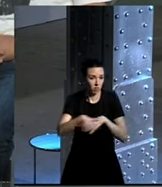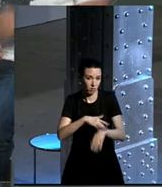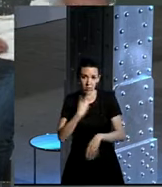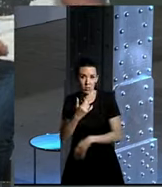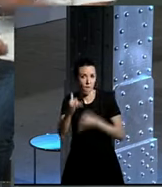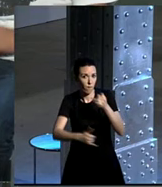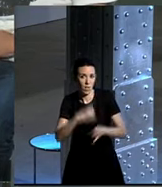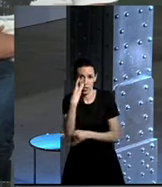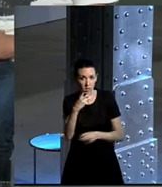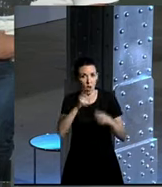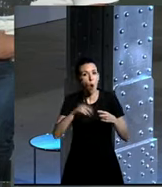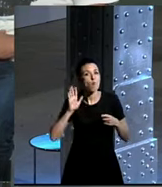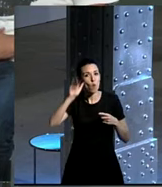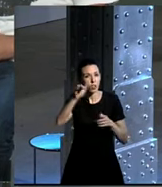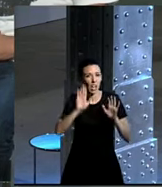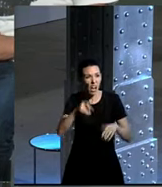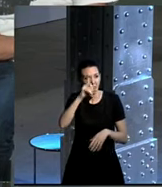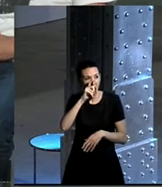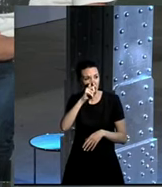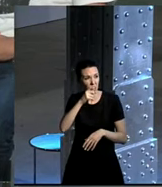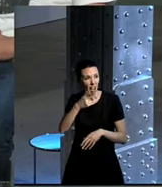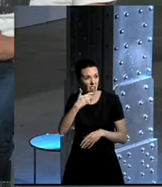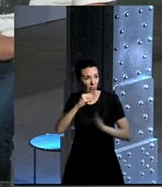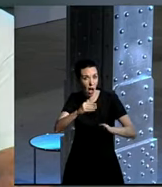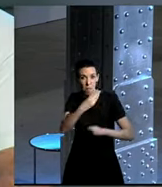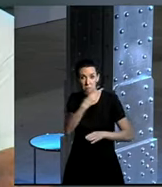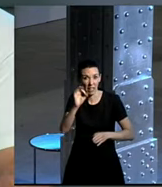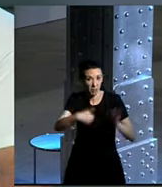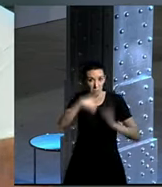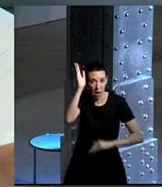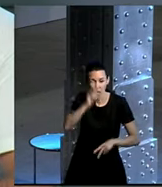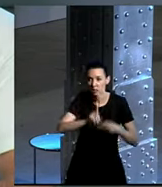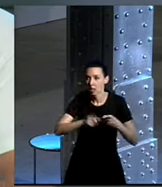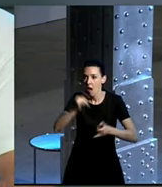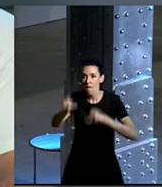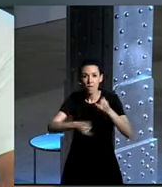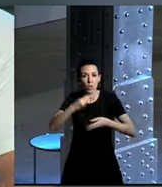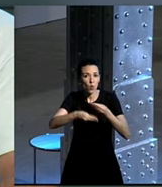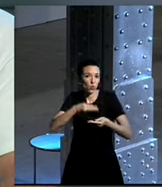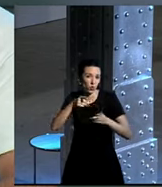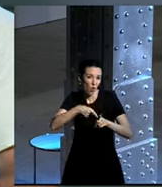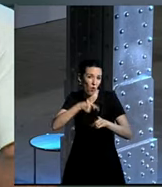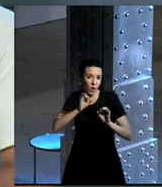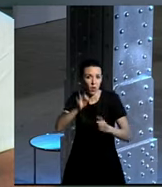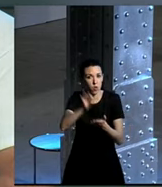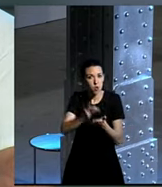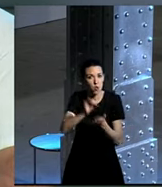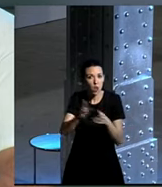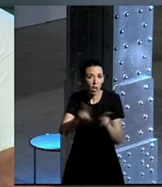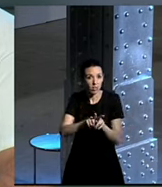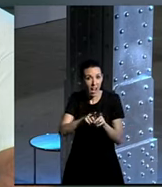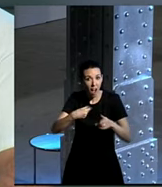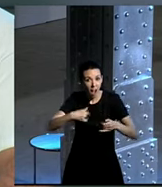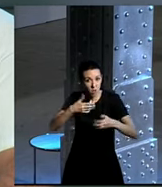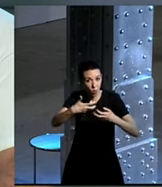tengo tres bicis, una bici de montaña que tiene veintitantos años, una bici que uso por la ciudad, que tiene... el cuadro tiene 60